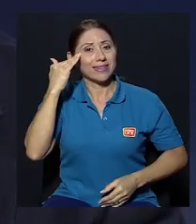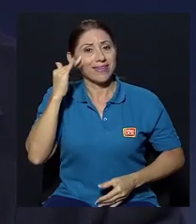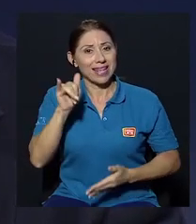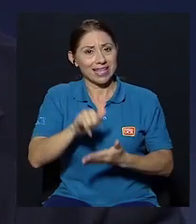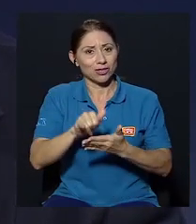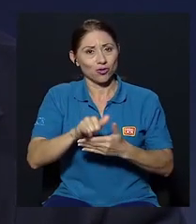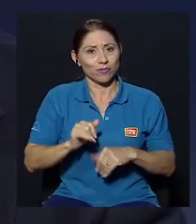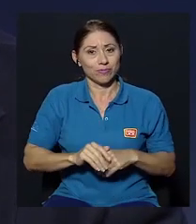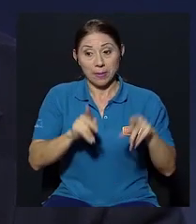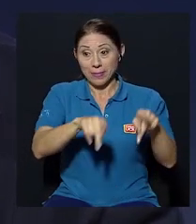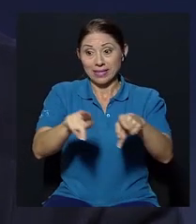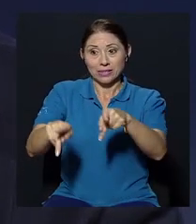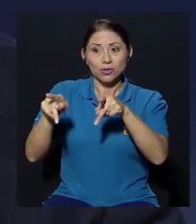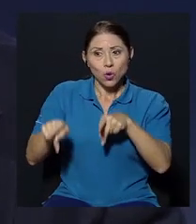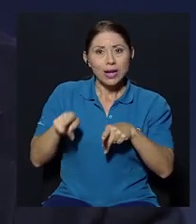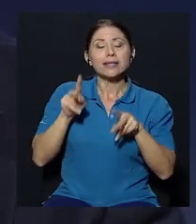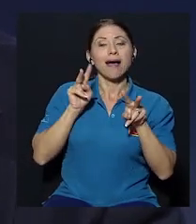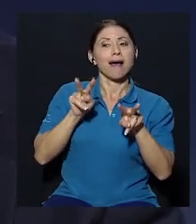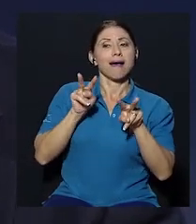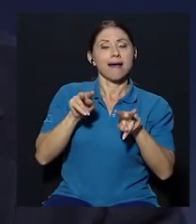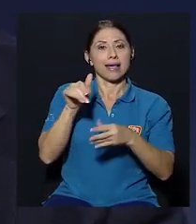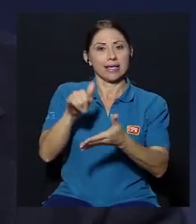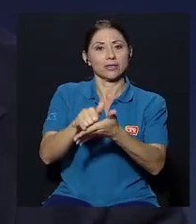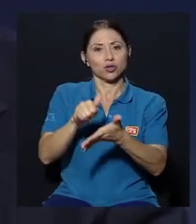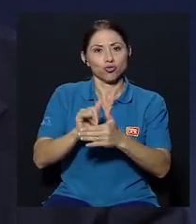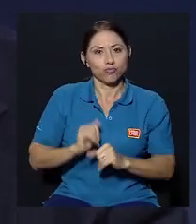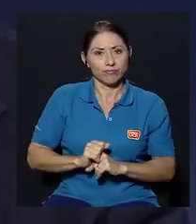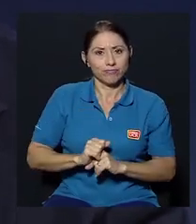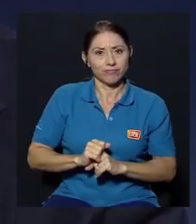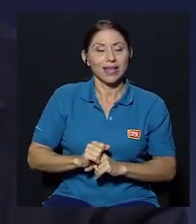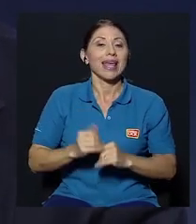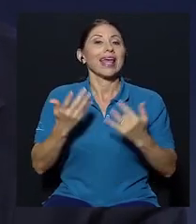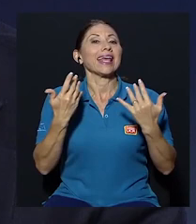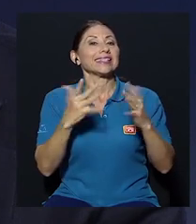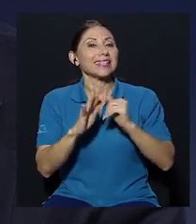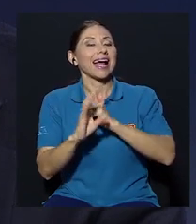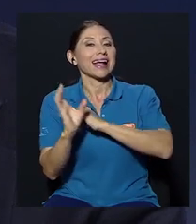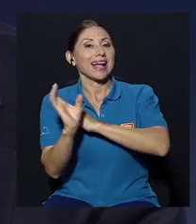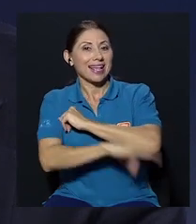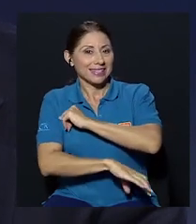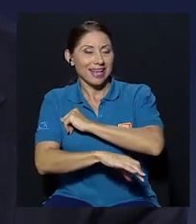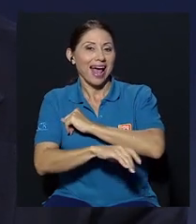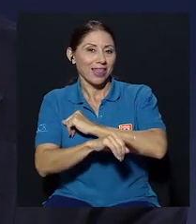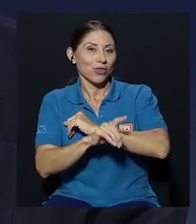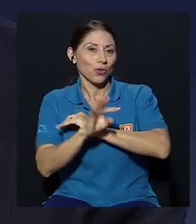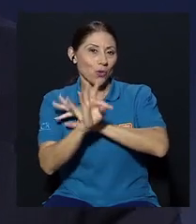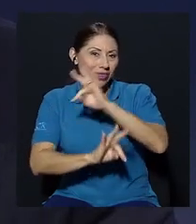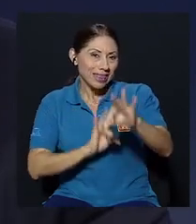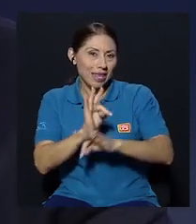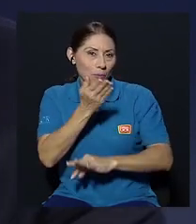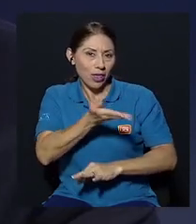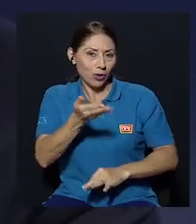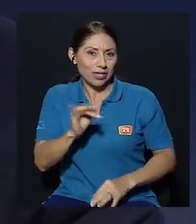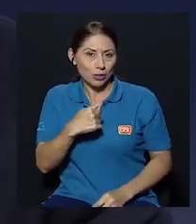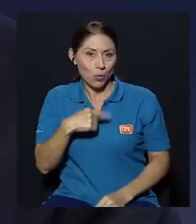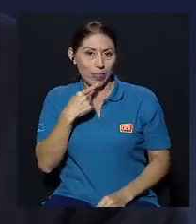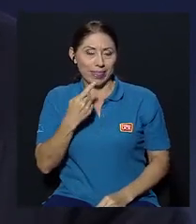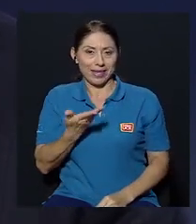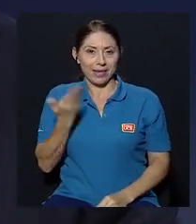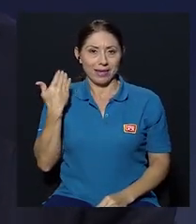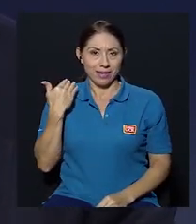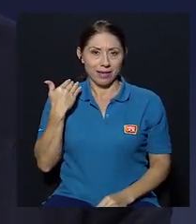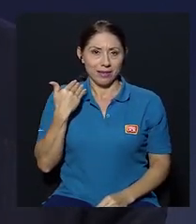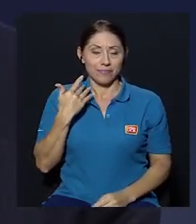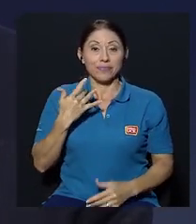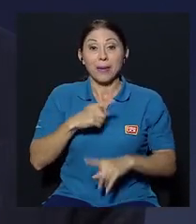los políticos deben saber eso que eso es lo que está premiando el electorado digamos está premiando está castigando por lo menos ese